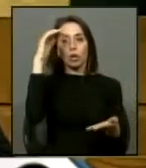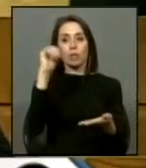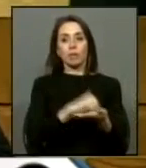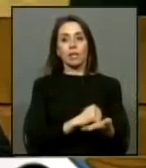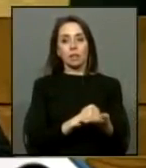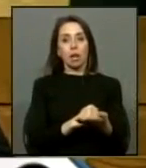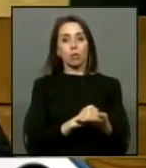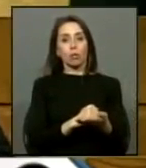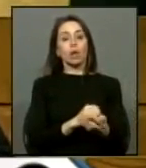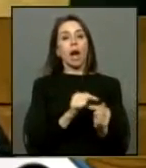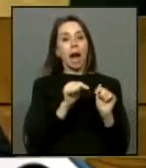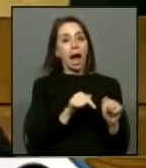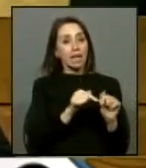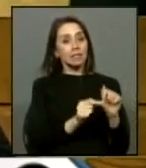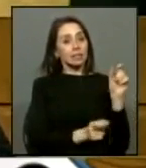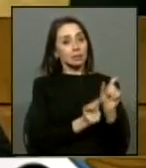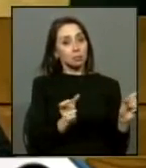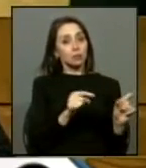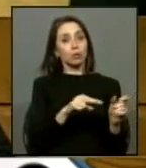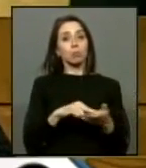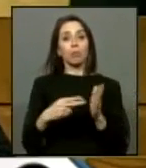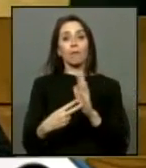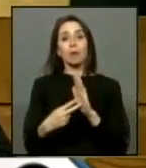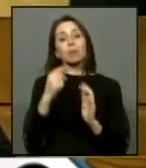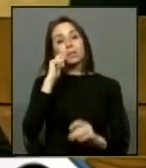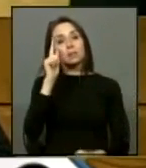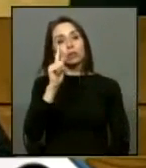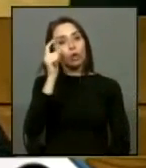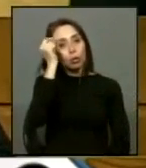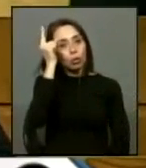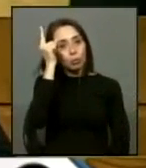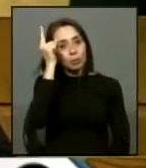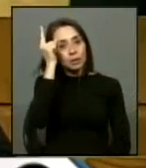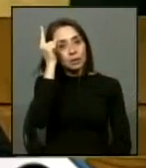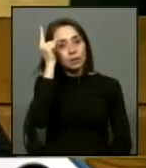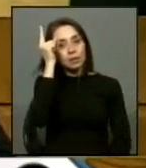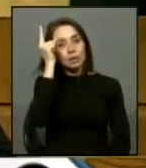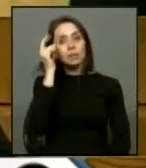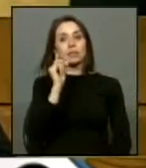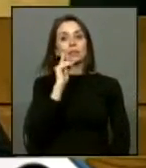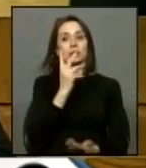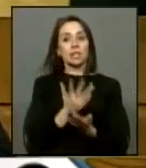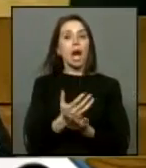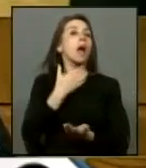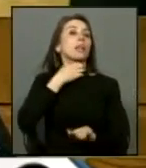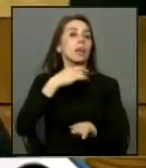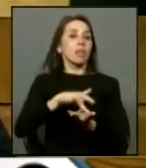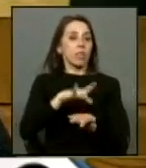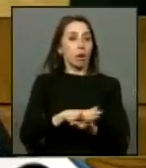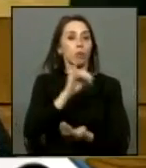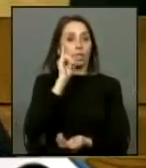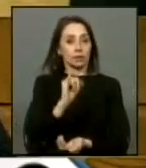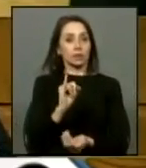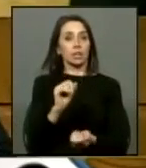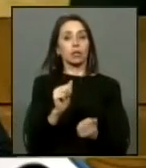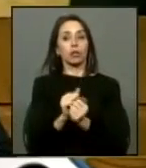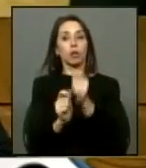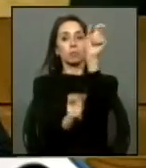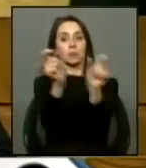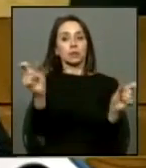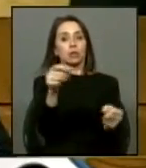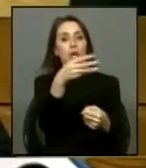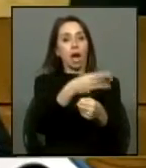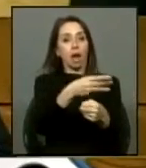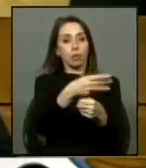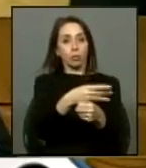yo creo que ahí hay un problema de no entender de que efectivamente si tenemos una deuda que la tenemos con nuestros adultos